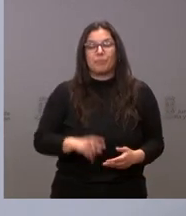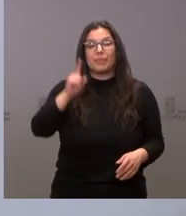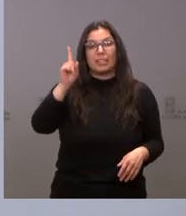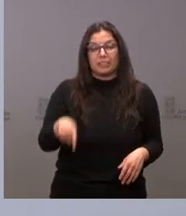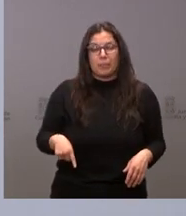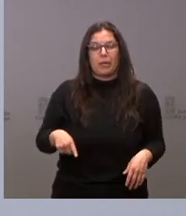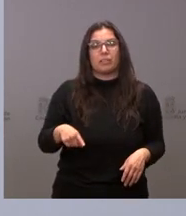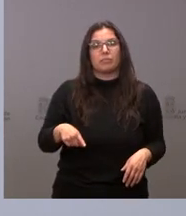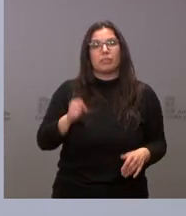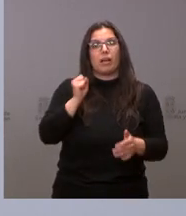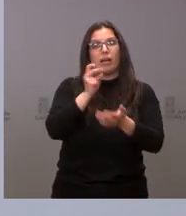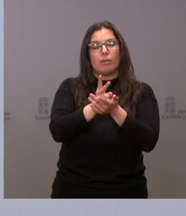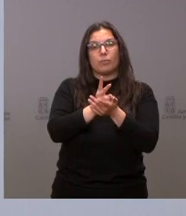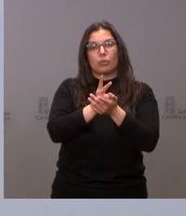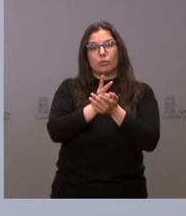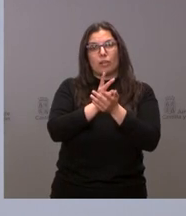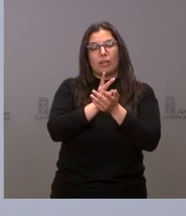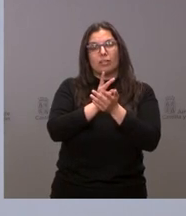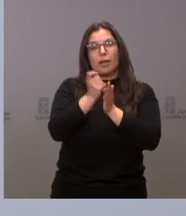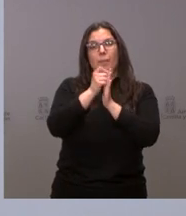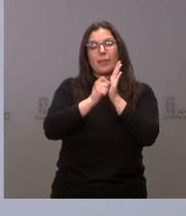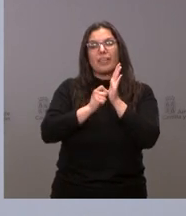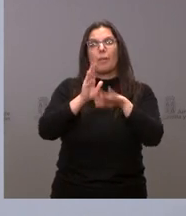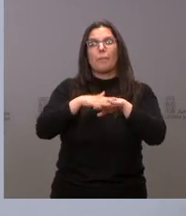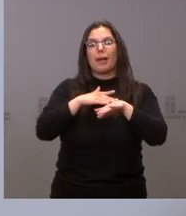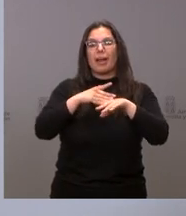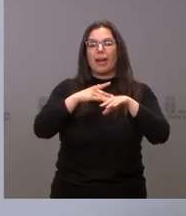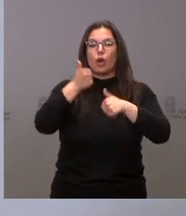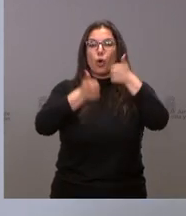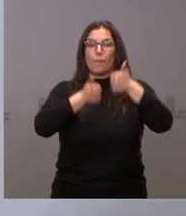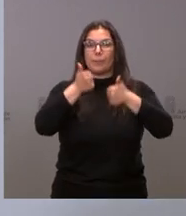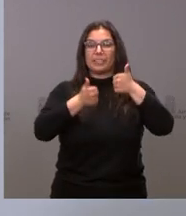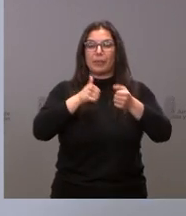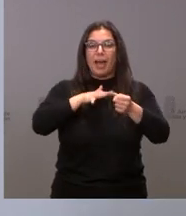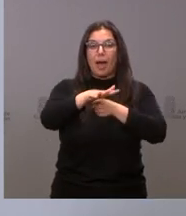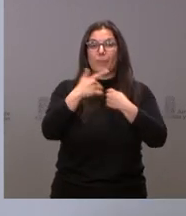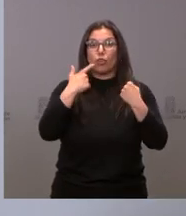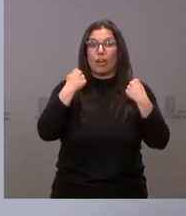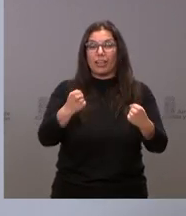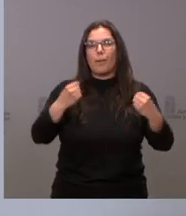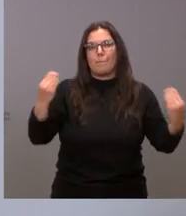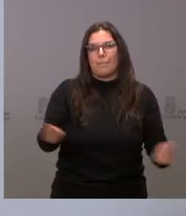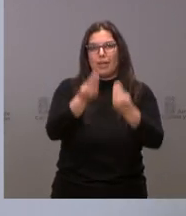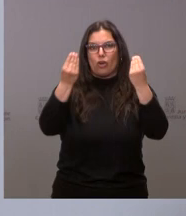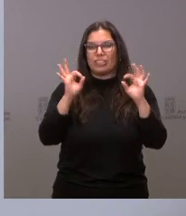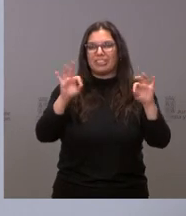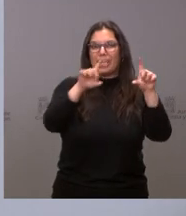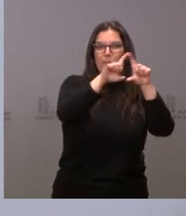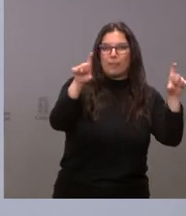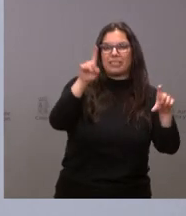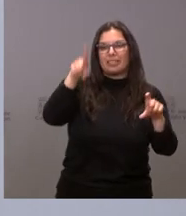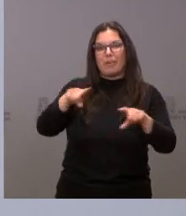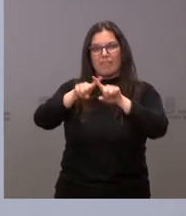a apostar por medidas para mejorar la competitividad en el ámbito energético para empresas y familias,